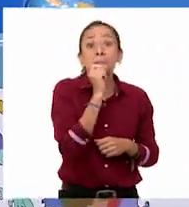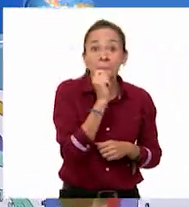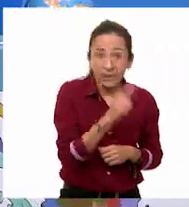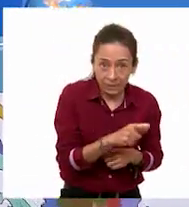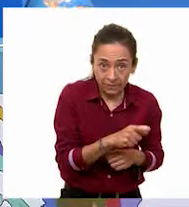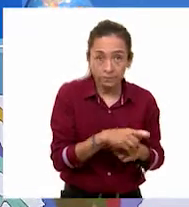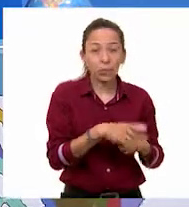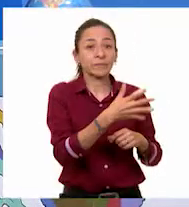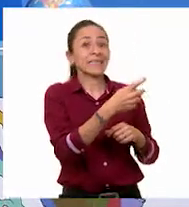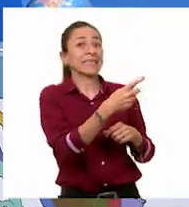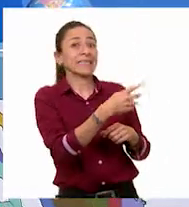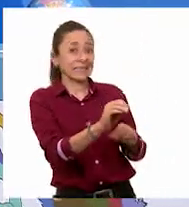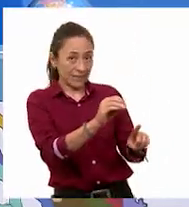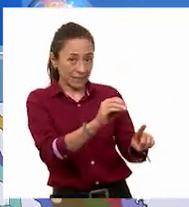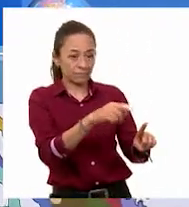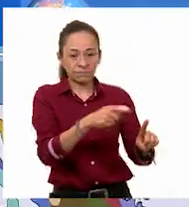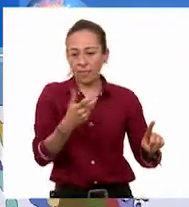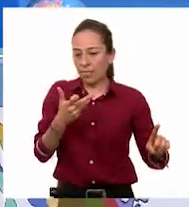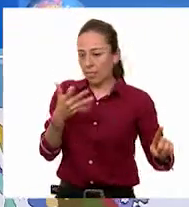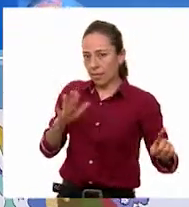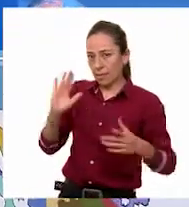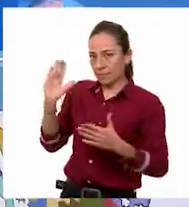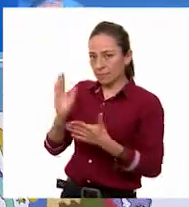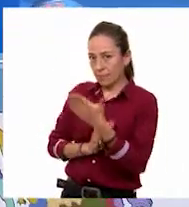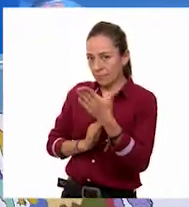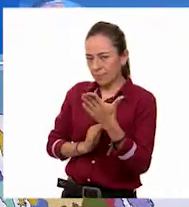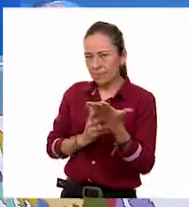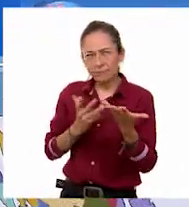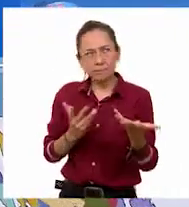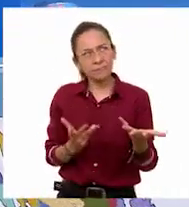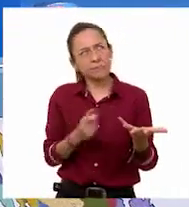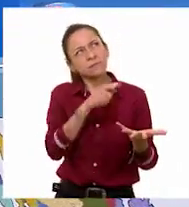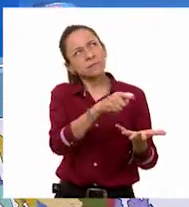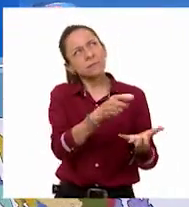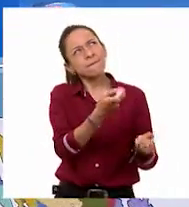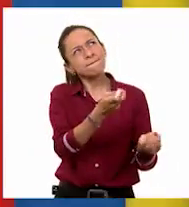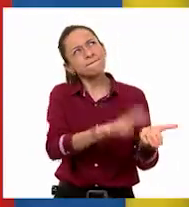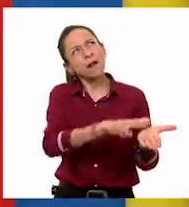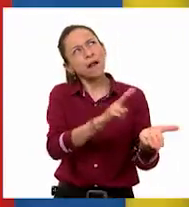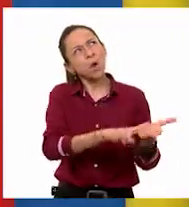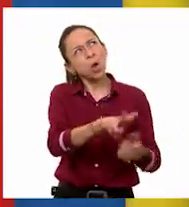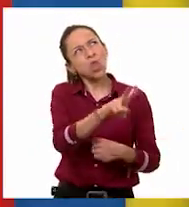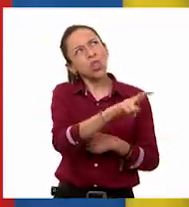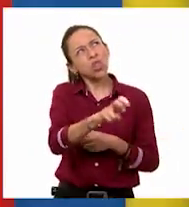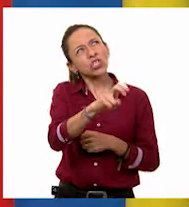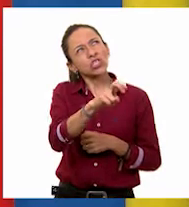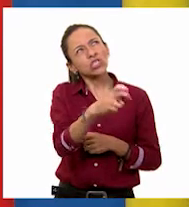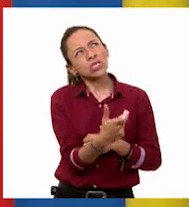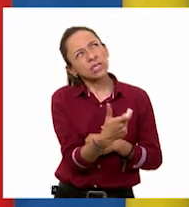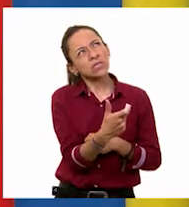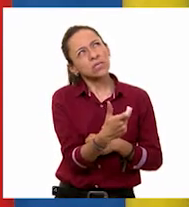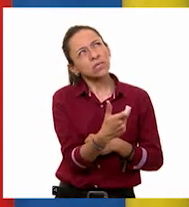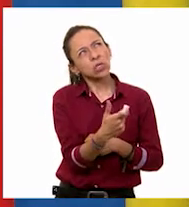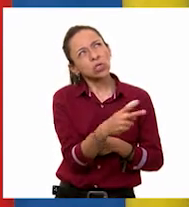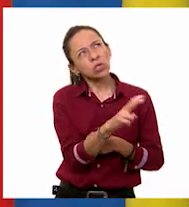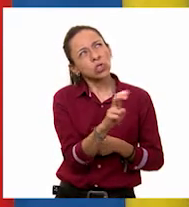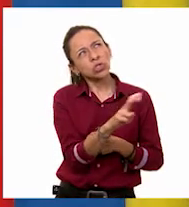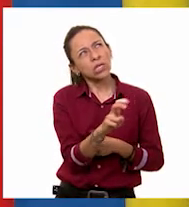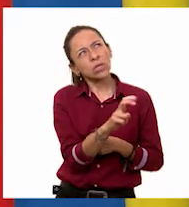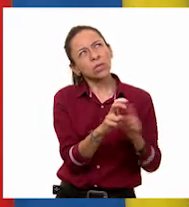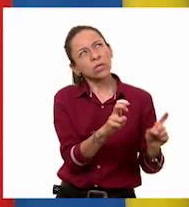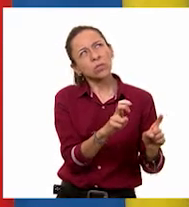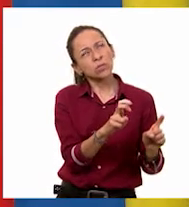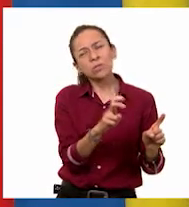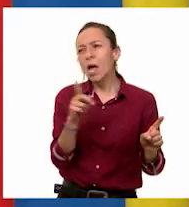pesos, ¿cuánto debo pagar si la mercancía vale 200 pesos? Si de 100 pesos me descuentan 10